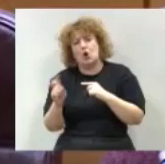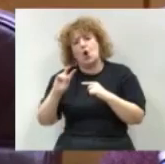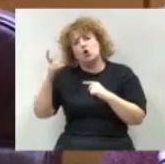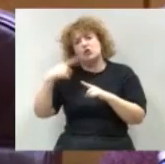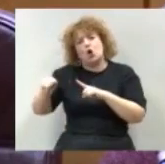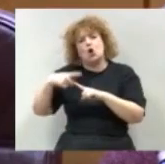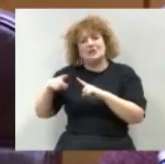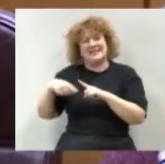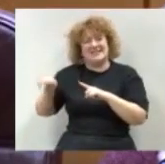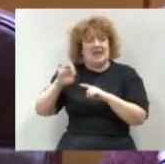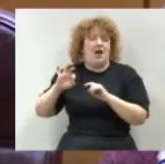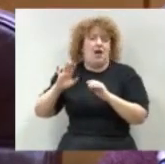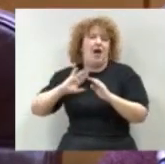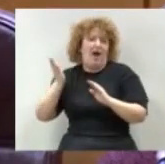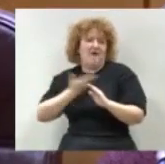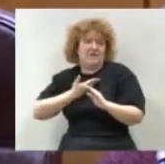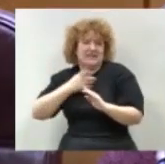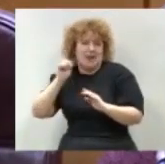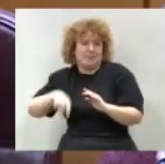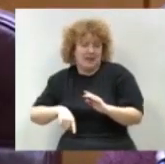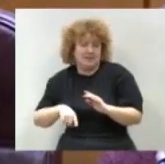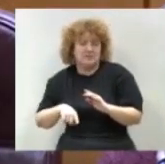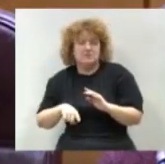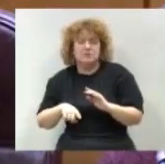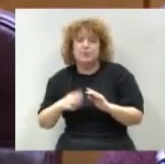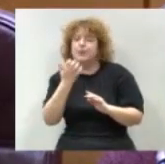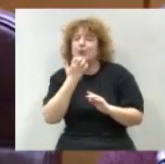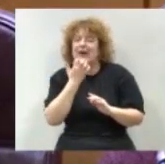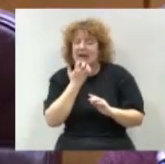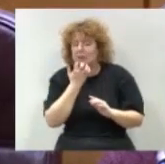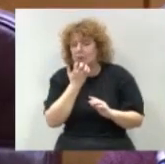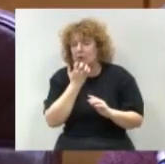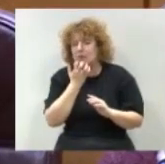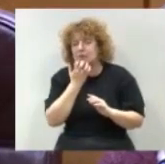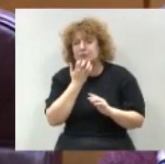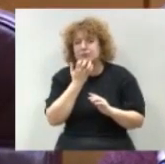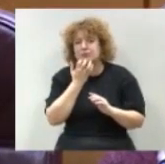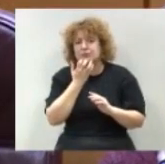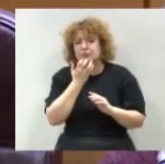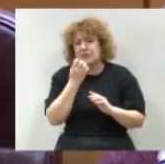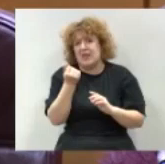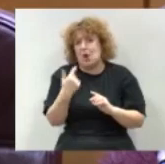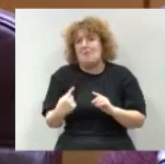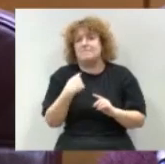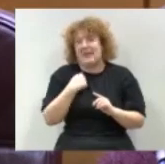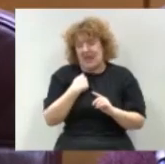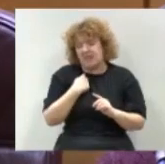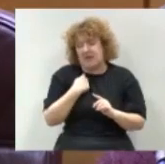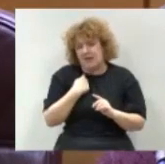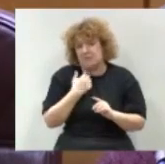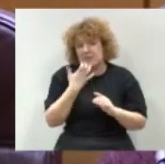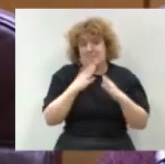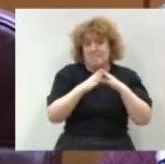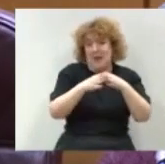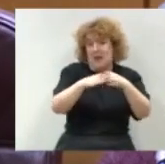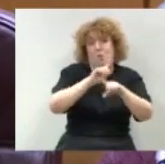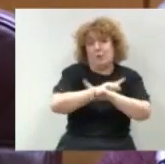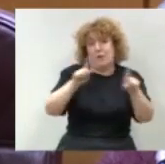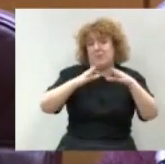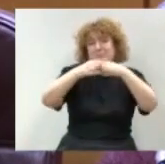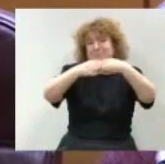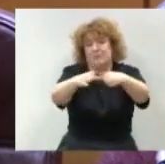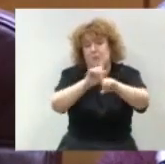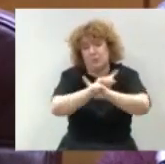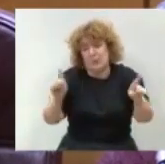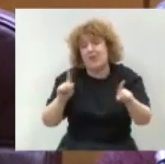operadores de la cadena y por tanto también están sufriendo de las mismas pérdidas. Pero mientras el Gobierno francés